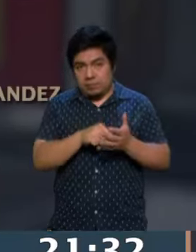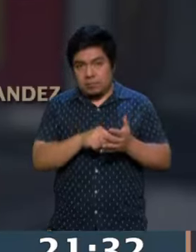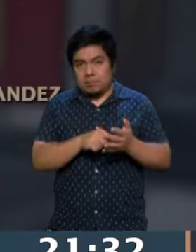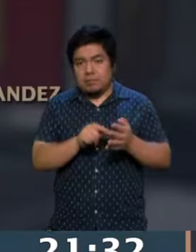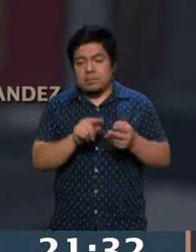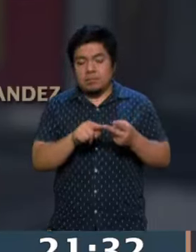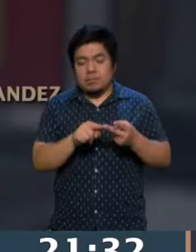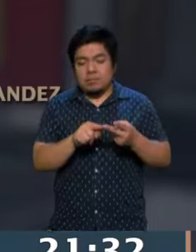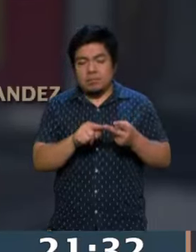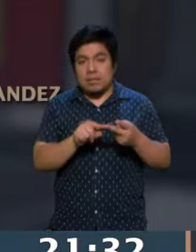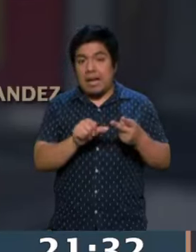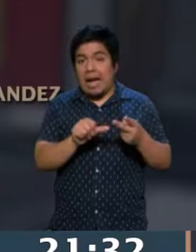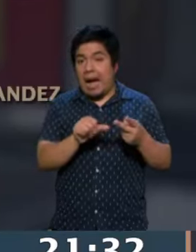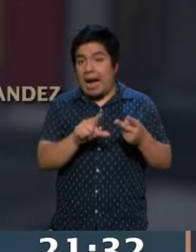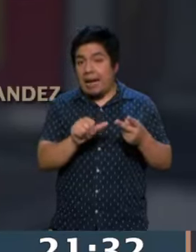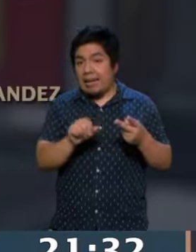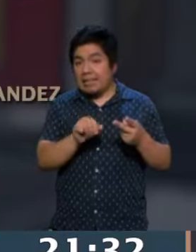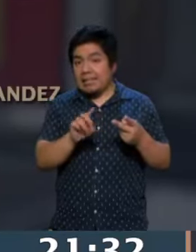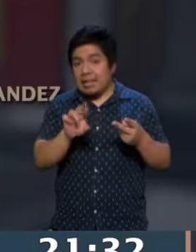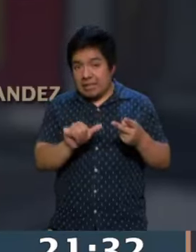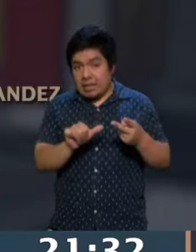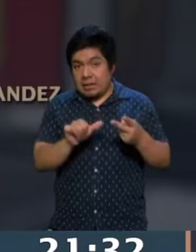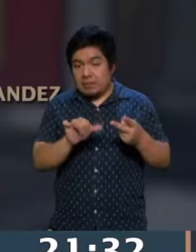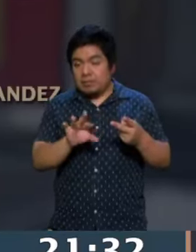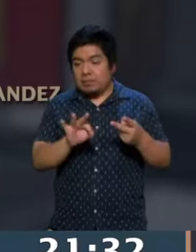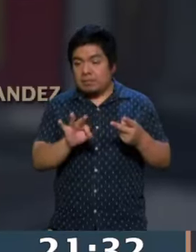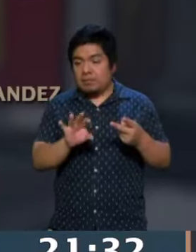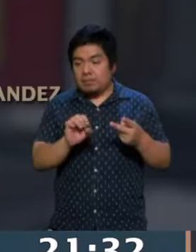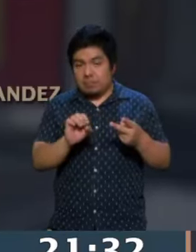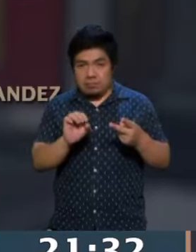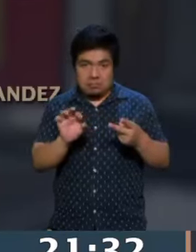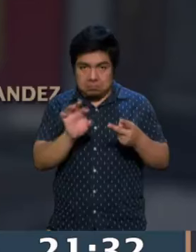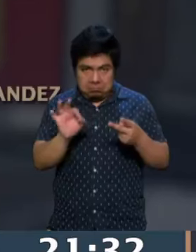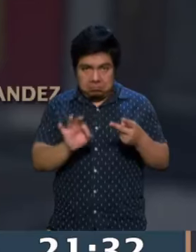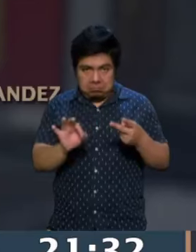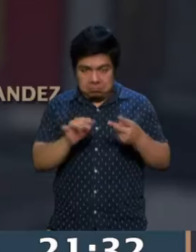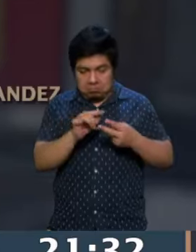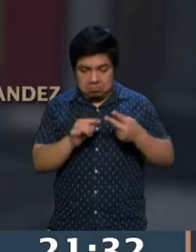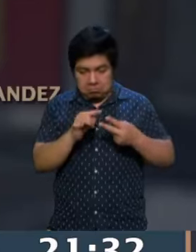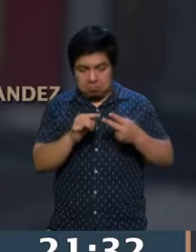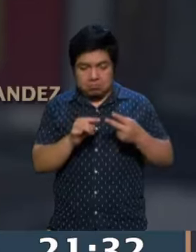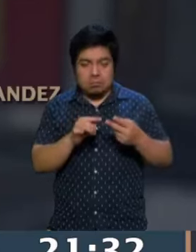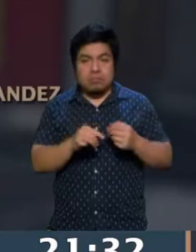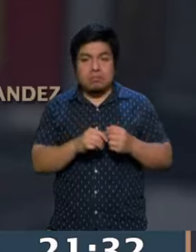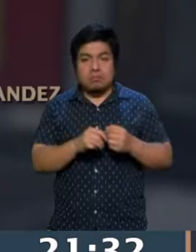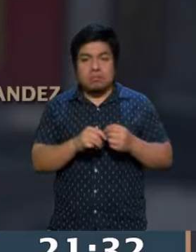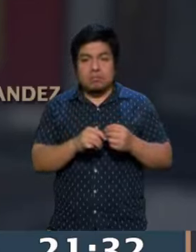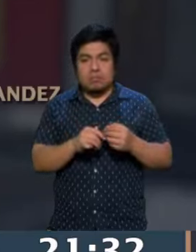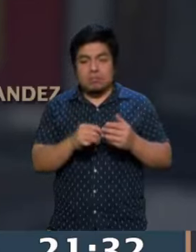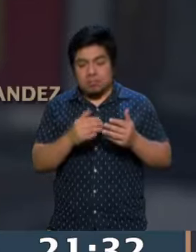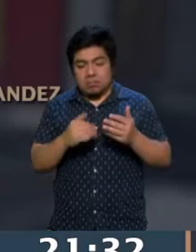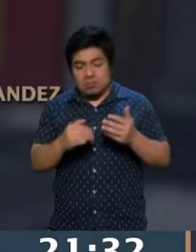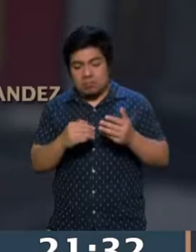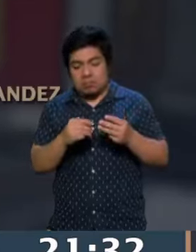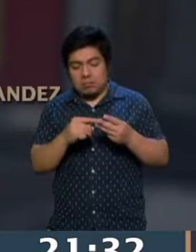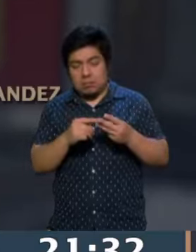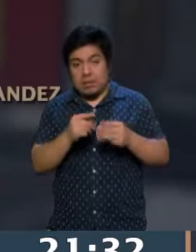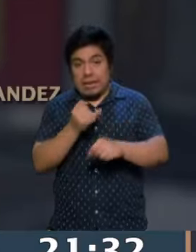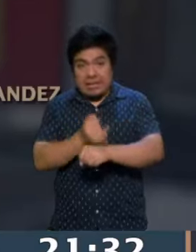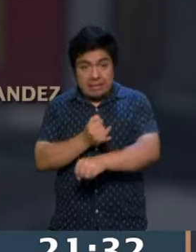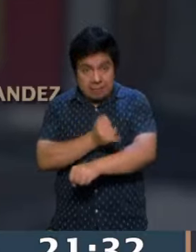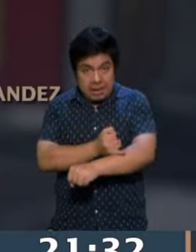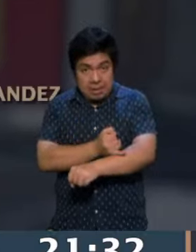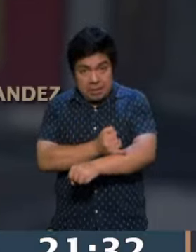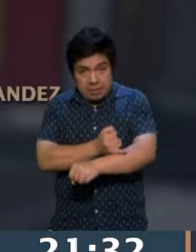vendría Alessandra Rojo de la Vega con un 40%. En segundo lugar, tenemos, bueno, Iztapalapa